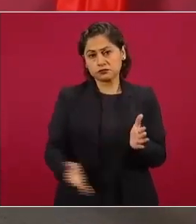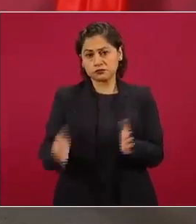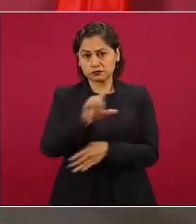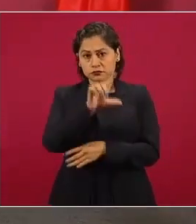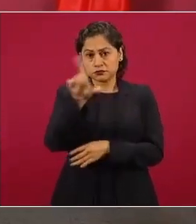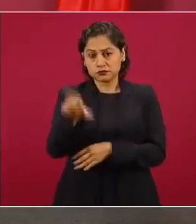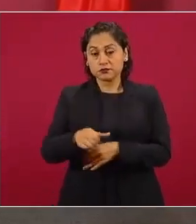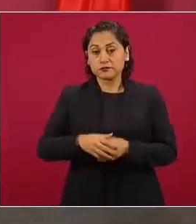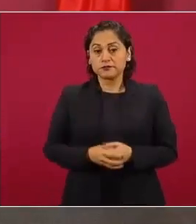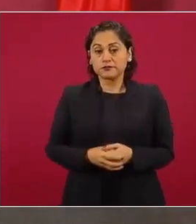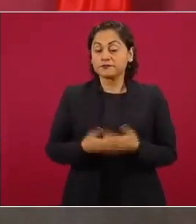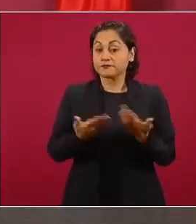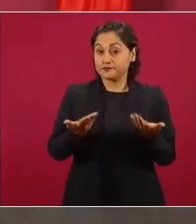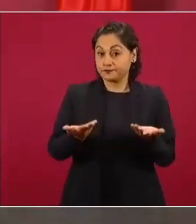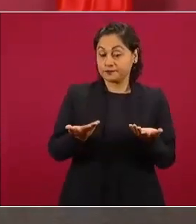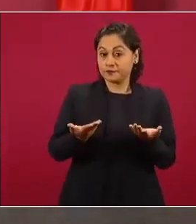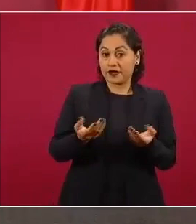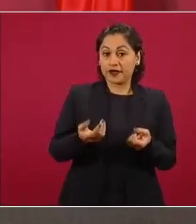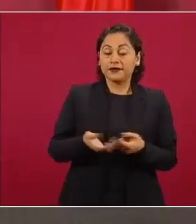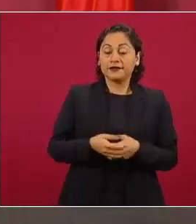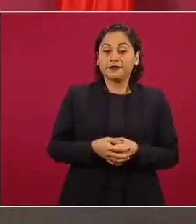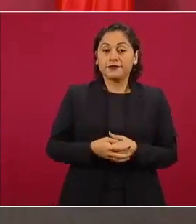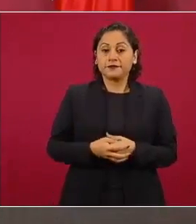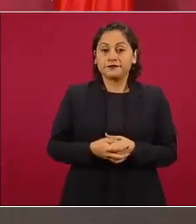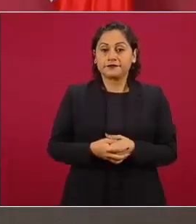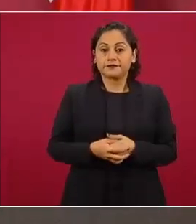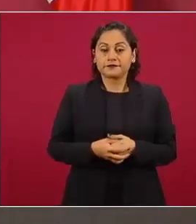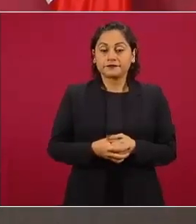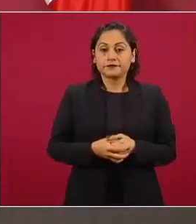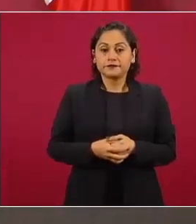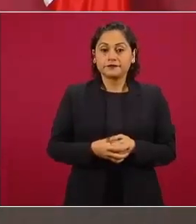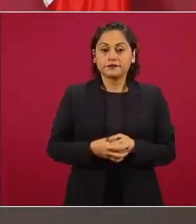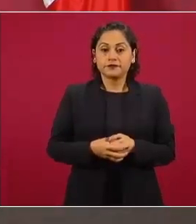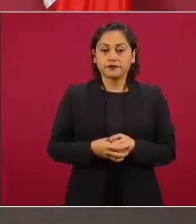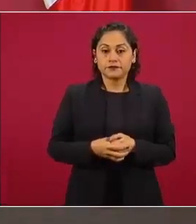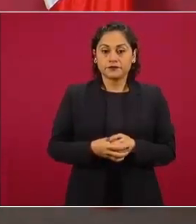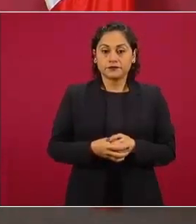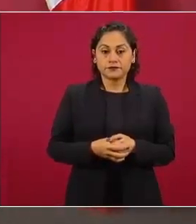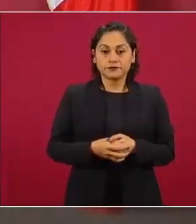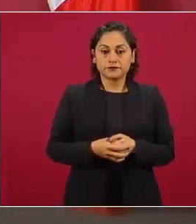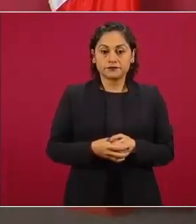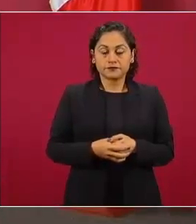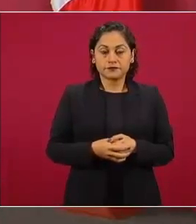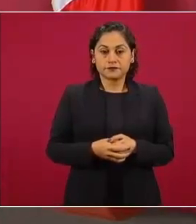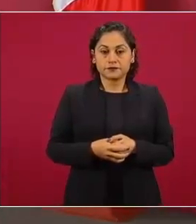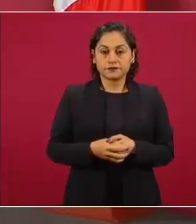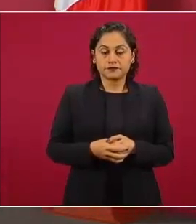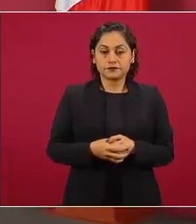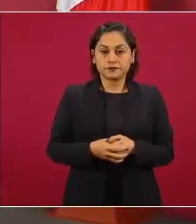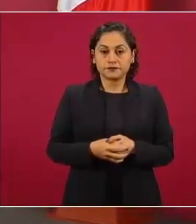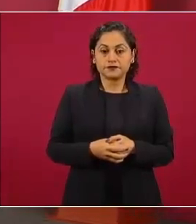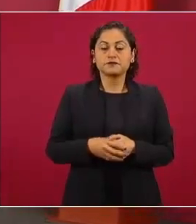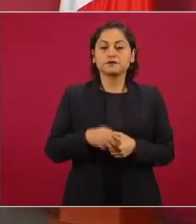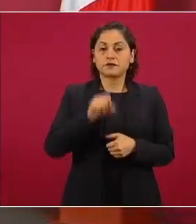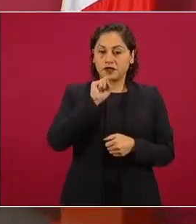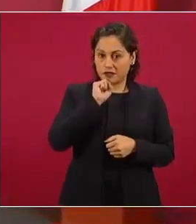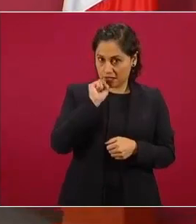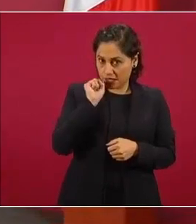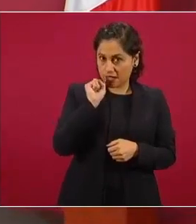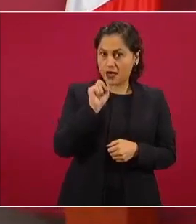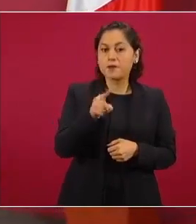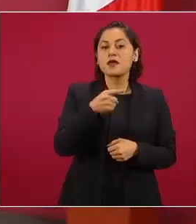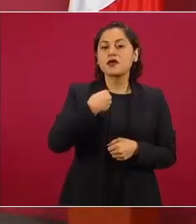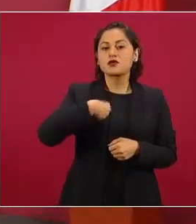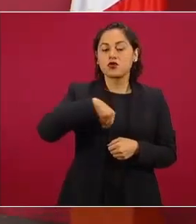al mismo tiempo con cuidado con prudencia